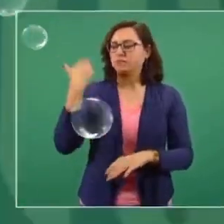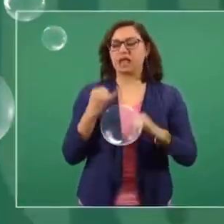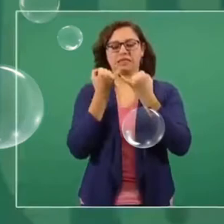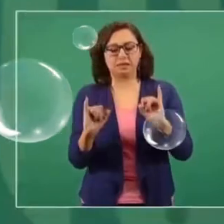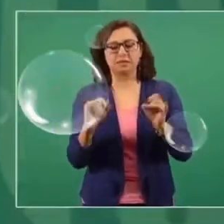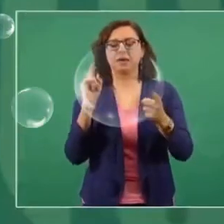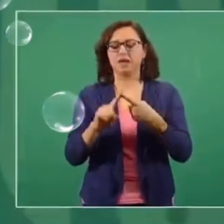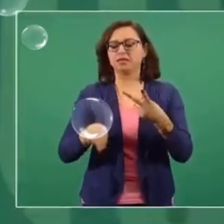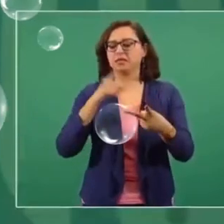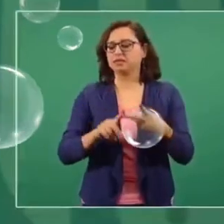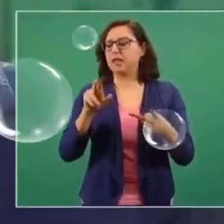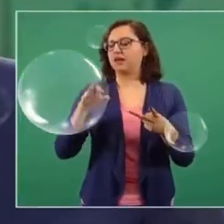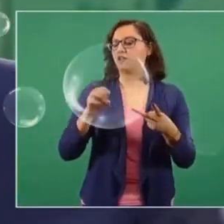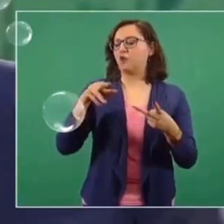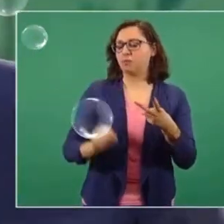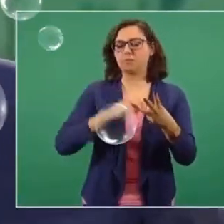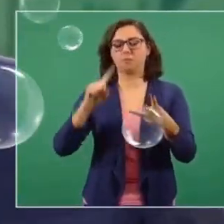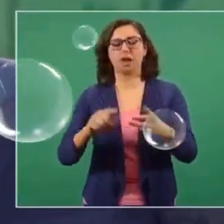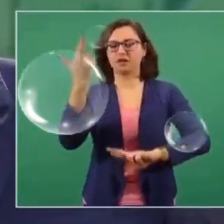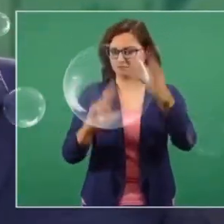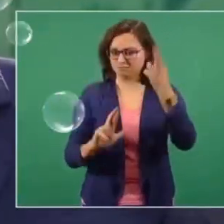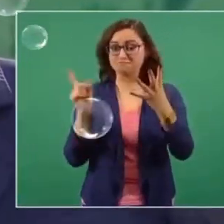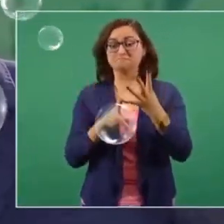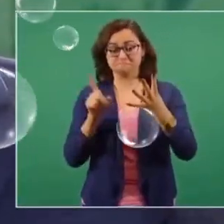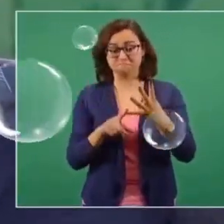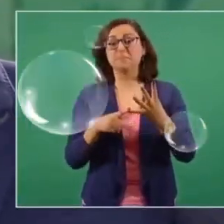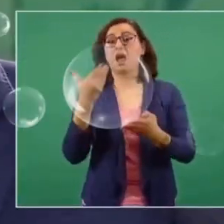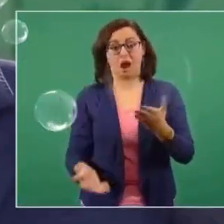independencia, como lo fue la reforma, como lo fue la revolución. Así,